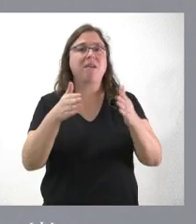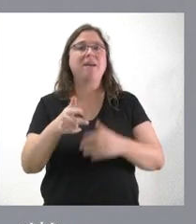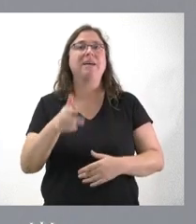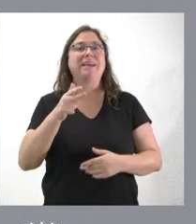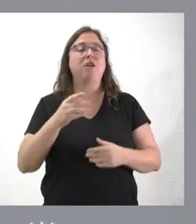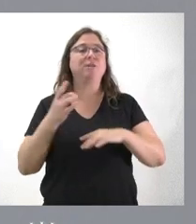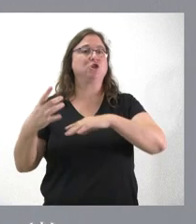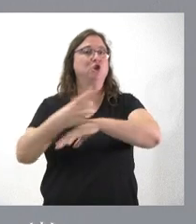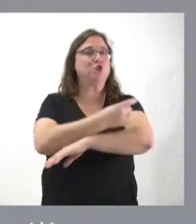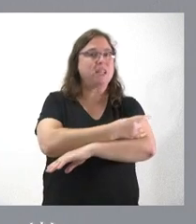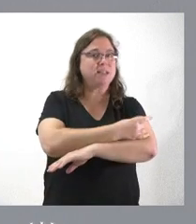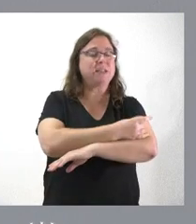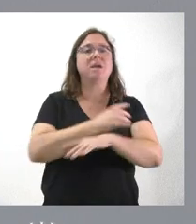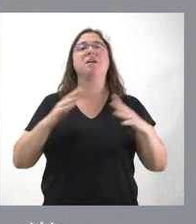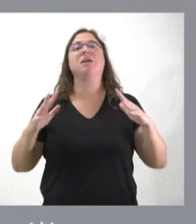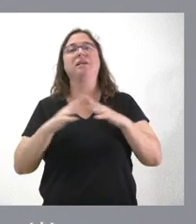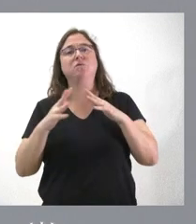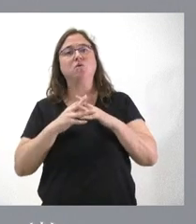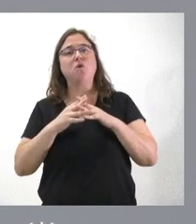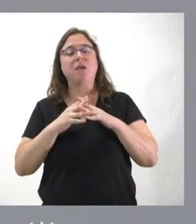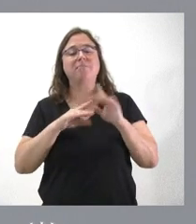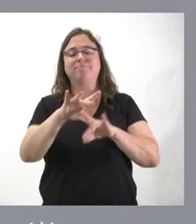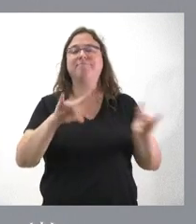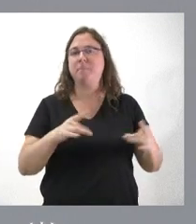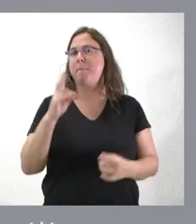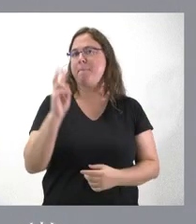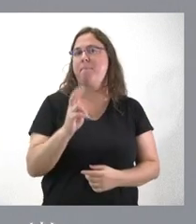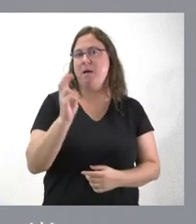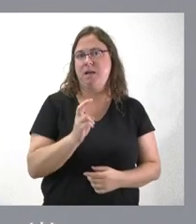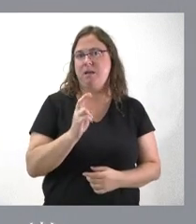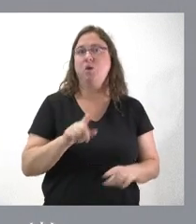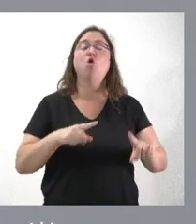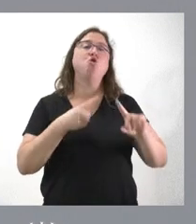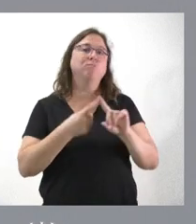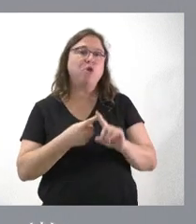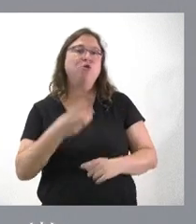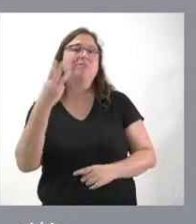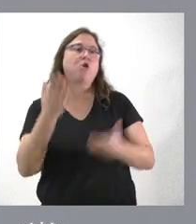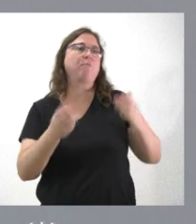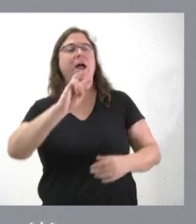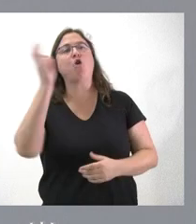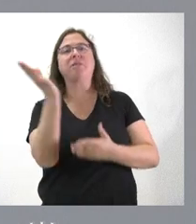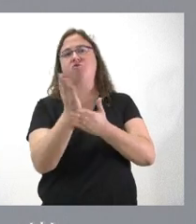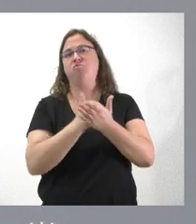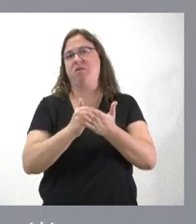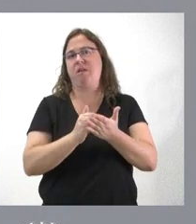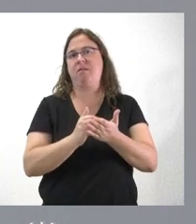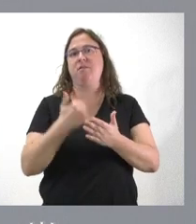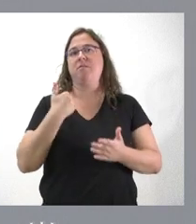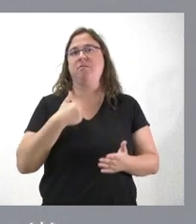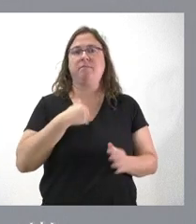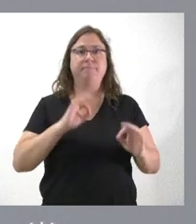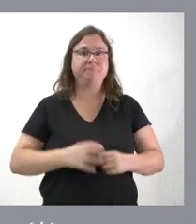ferrocarril, para infraestructuras, la superficie cuenta. Y nosotros tenemos el triple de superficie que algunas de las comunidades autónomas que ya han cuantificado esas